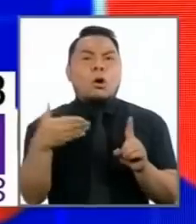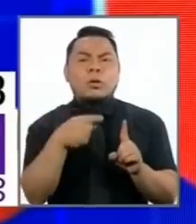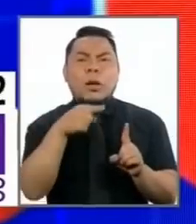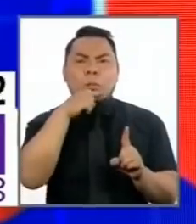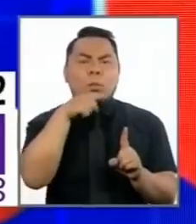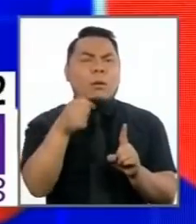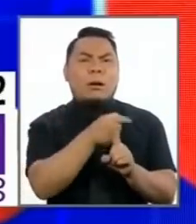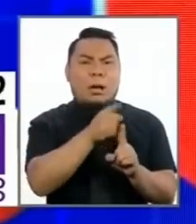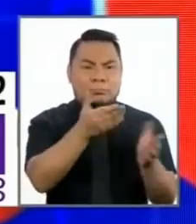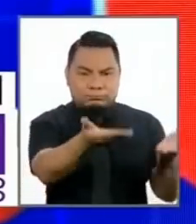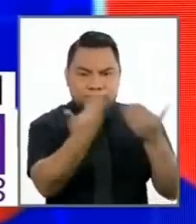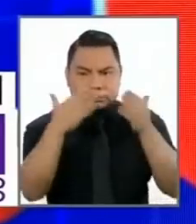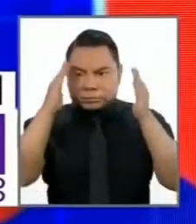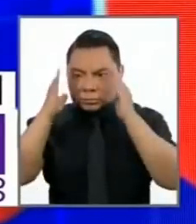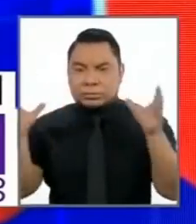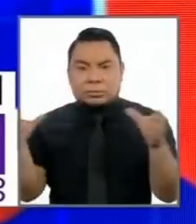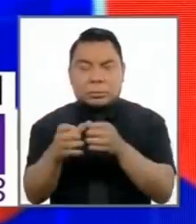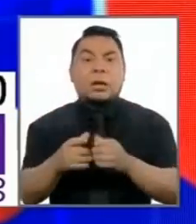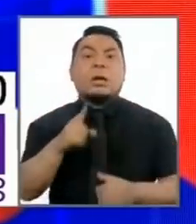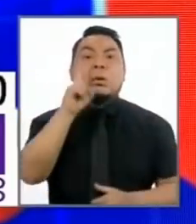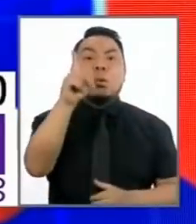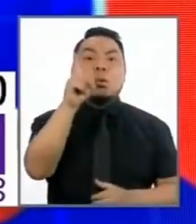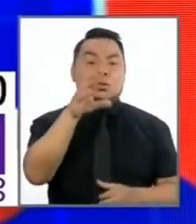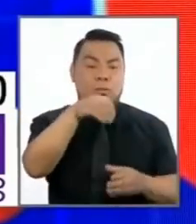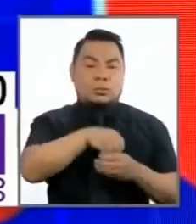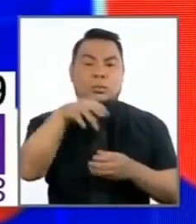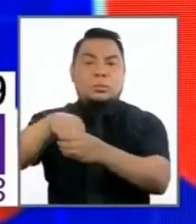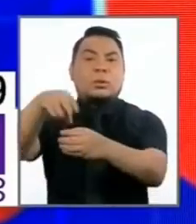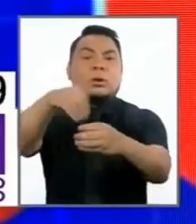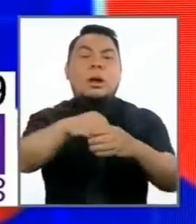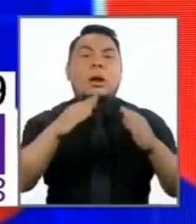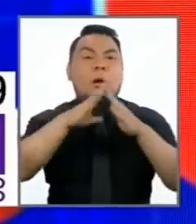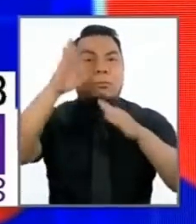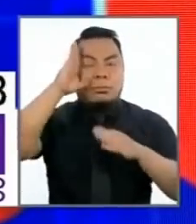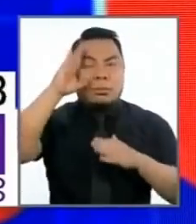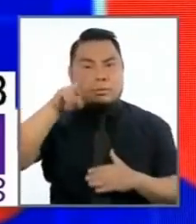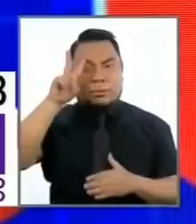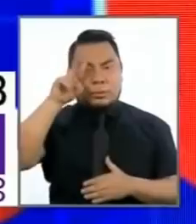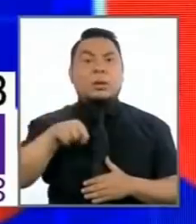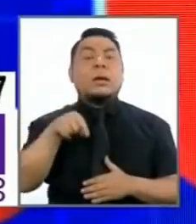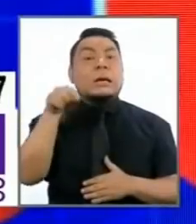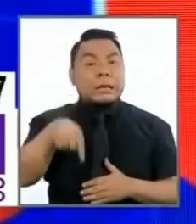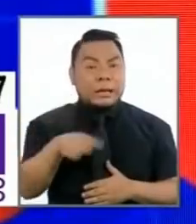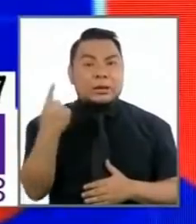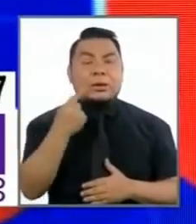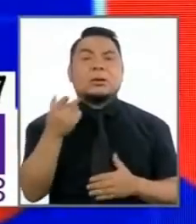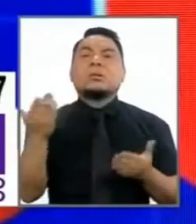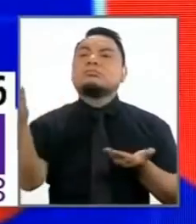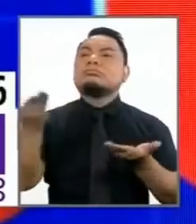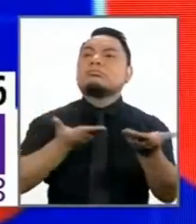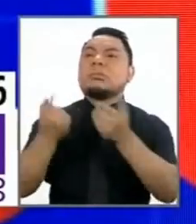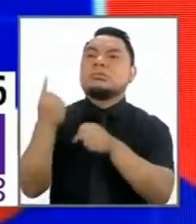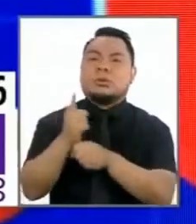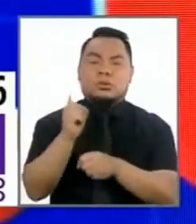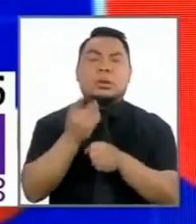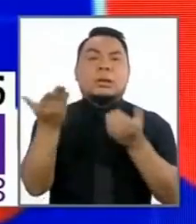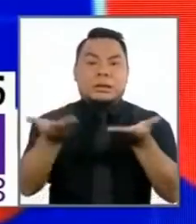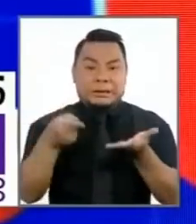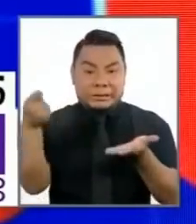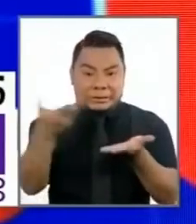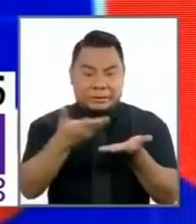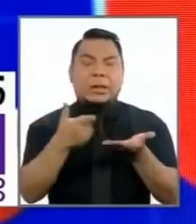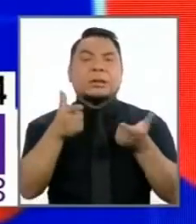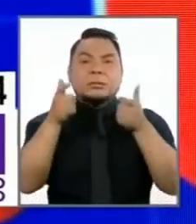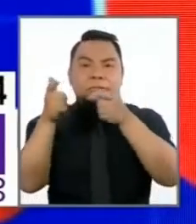vamos a poner uno en cada comisaría del Perú pero además cambiarle el enfoque que no sean solo mesa de partes sino que le hagan un